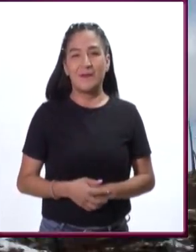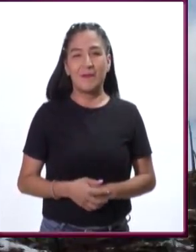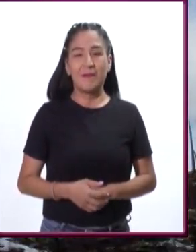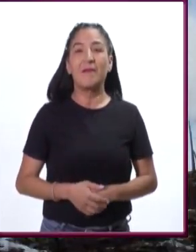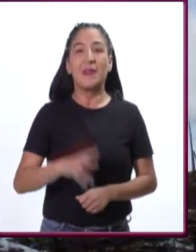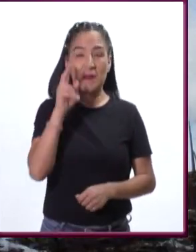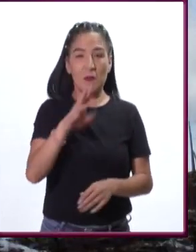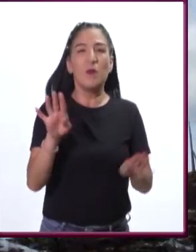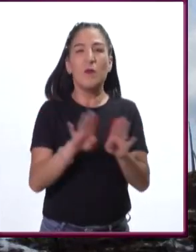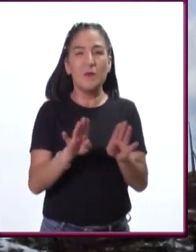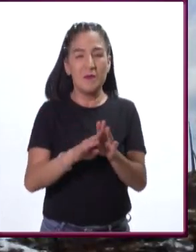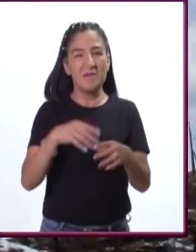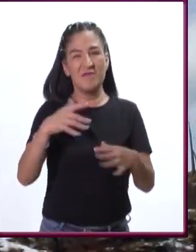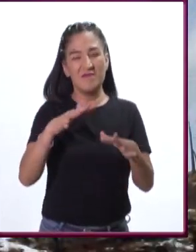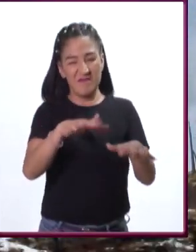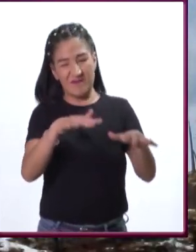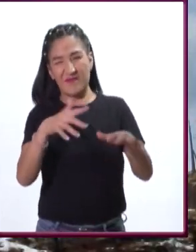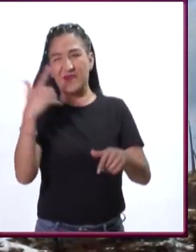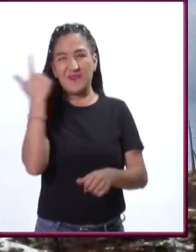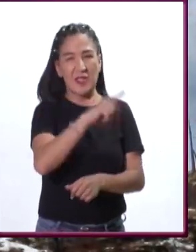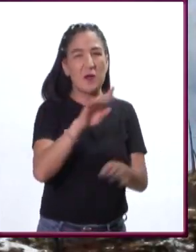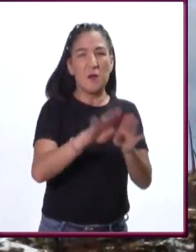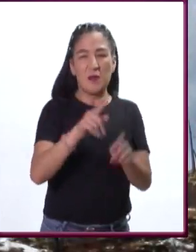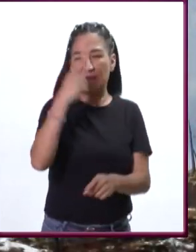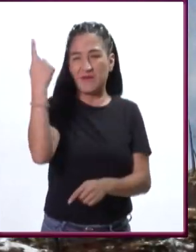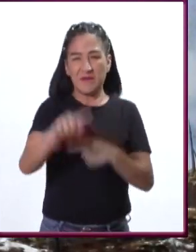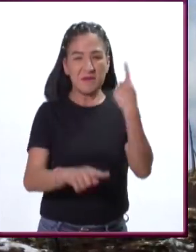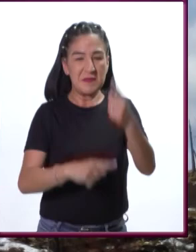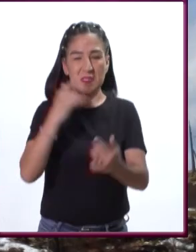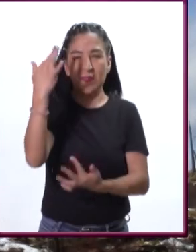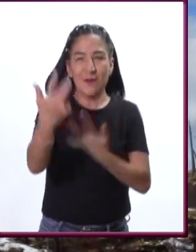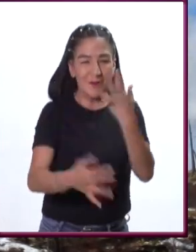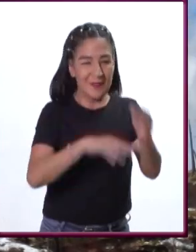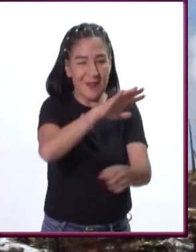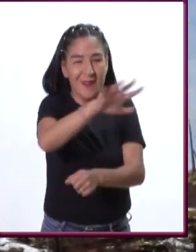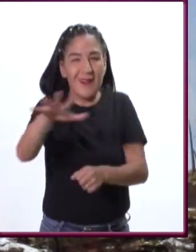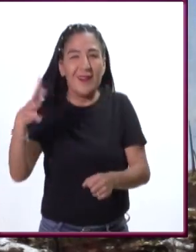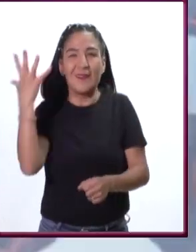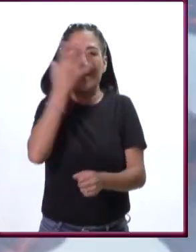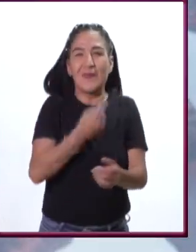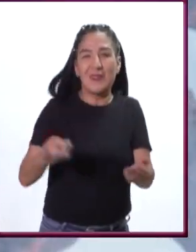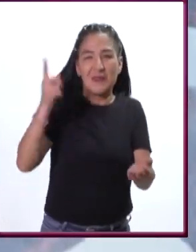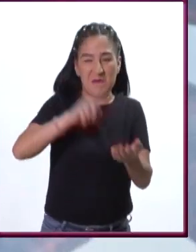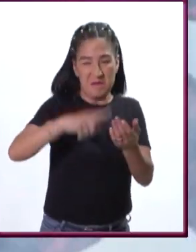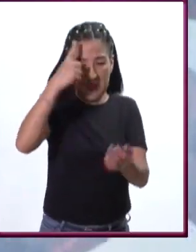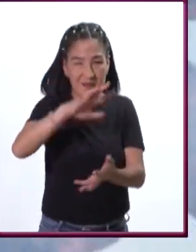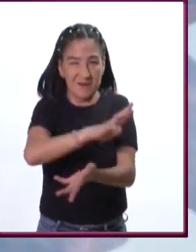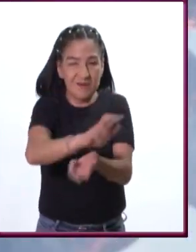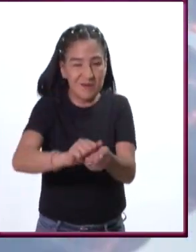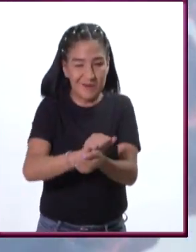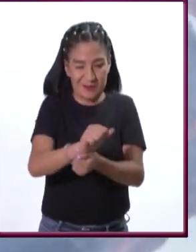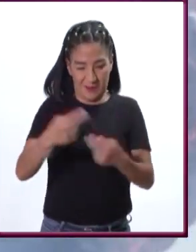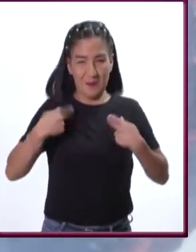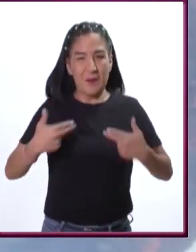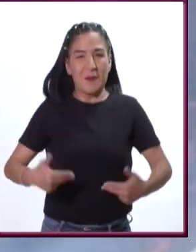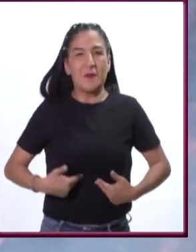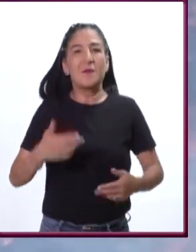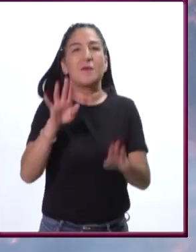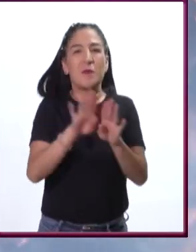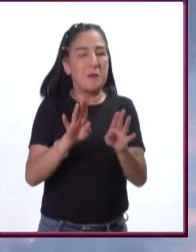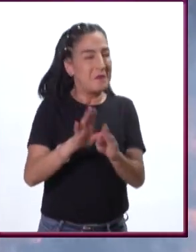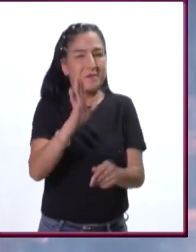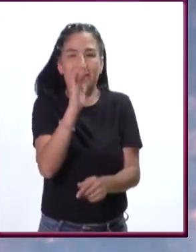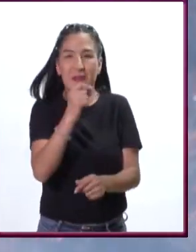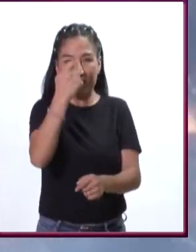Es preciso ser bárbaro sin juicio para quemar en la estufa esa belleza, para destruir lo que nosotros somos incapaces de